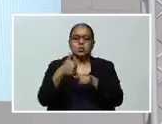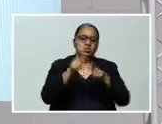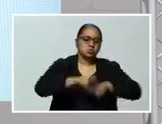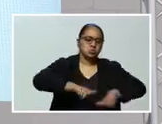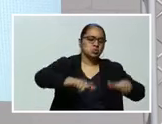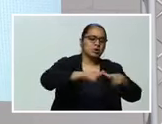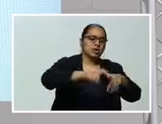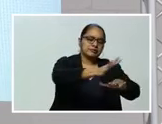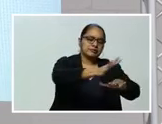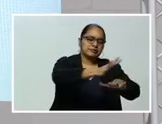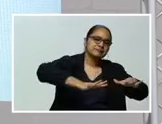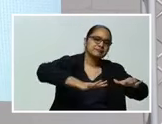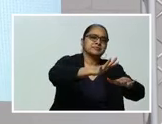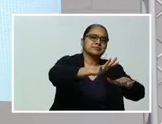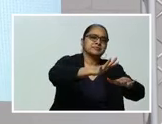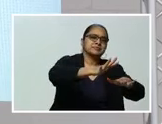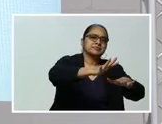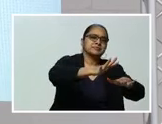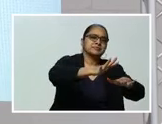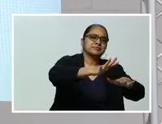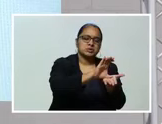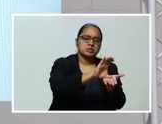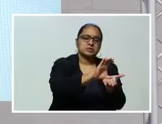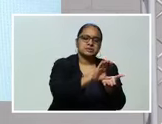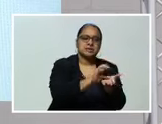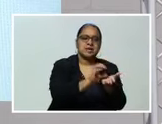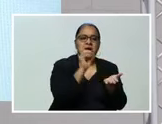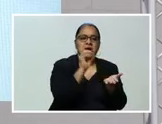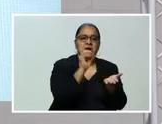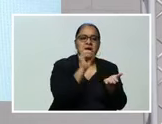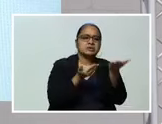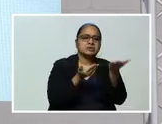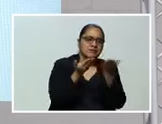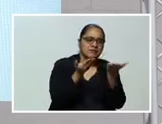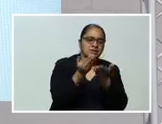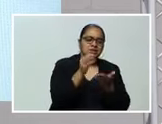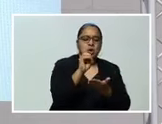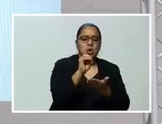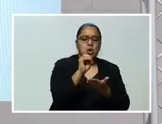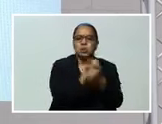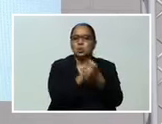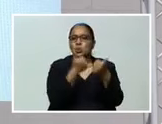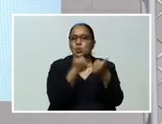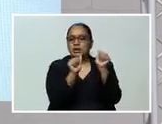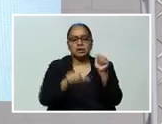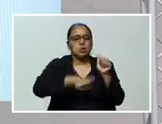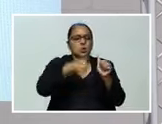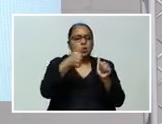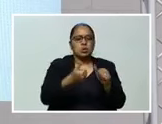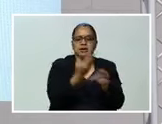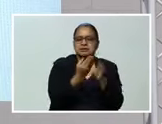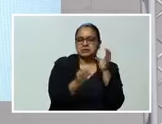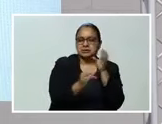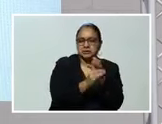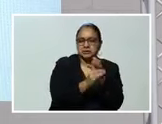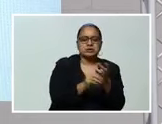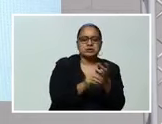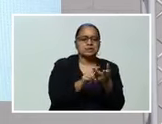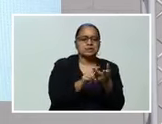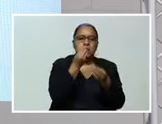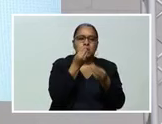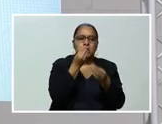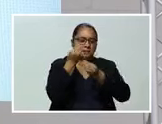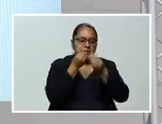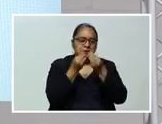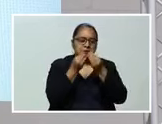el Valle de Sula Que les proporciona servicios O que proporciona Cualquier otro tipo de De insumos O incluso de alimentos